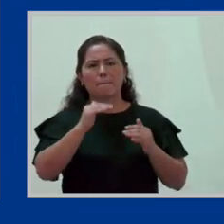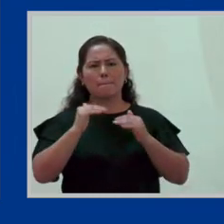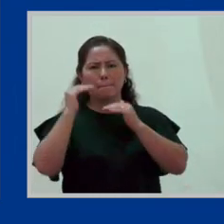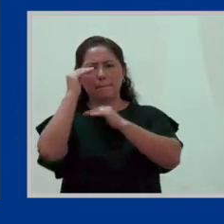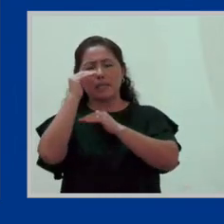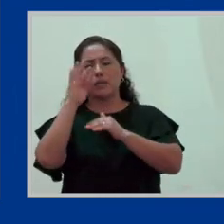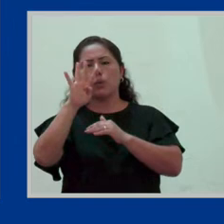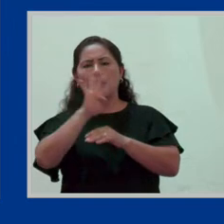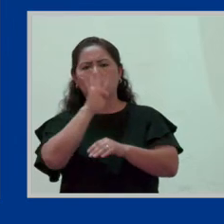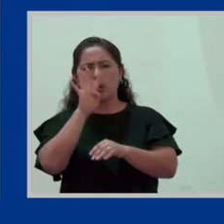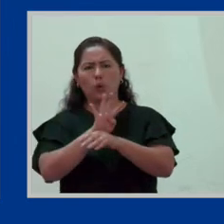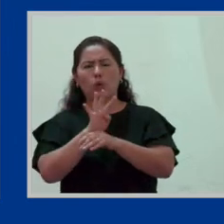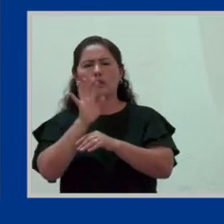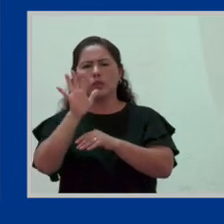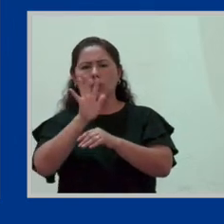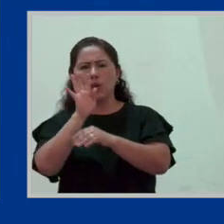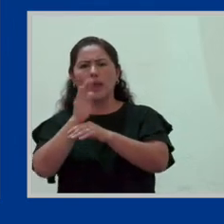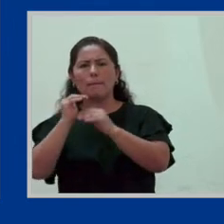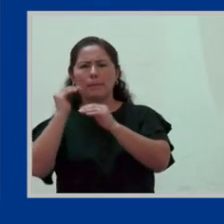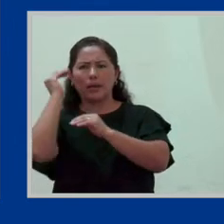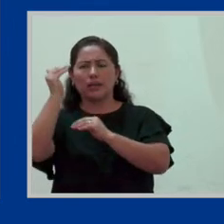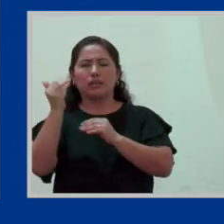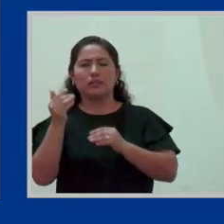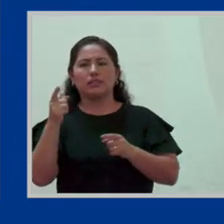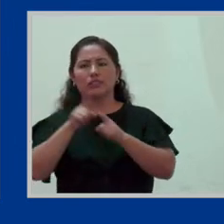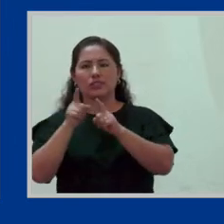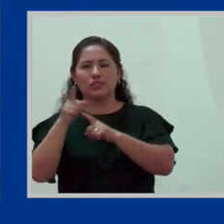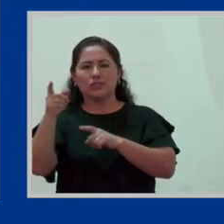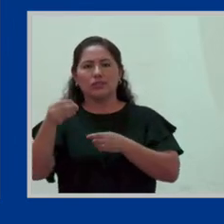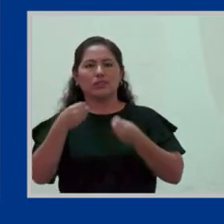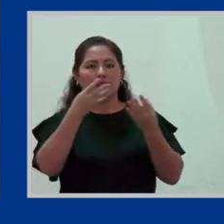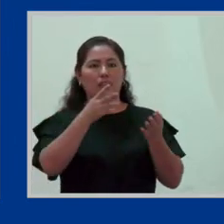diarias. Entonces, el tiempo parcial no califica.